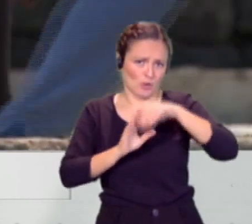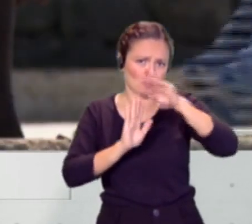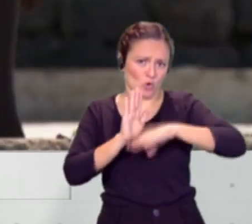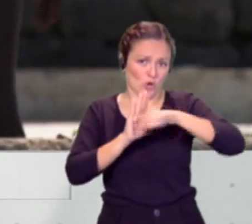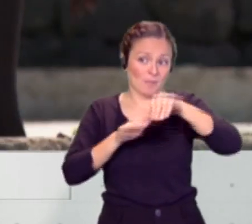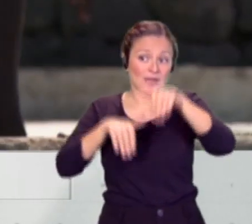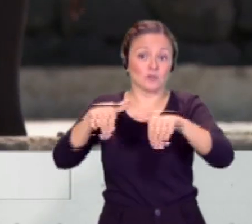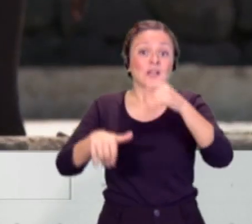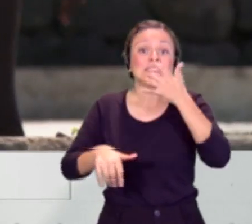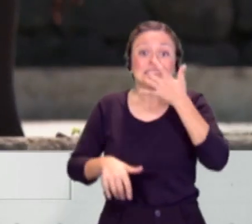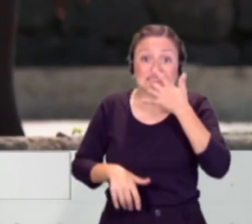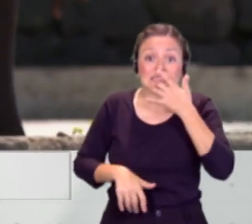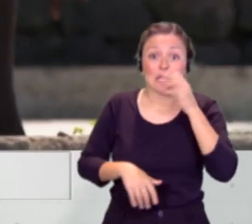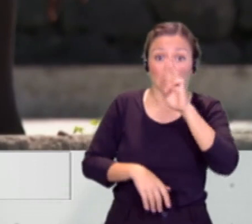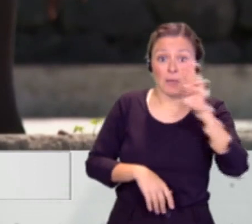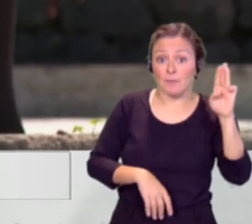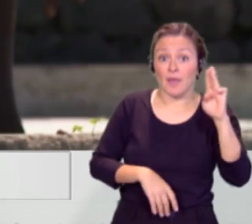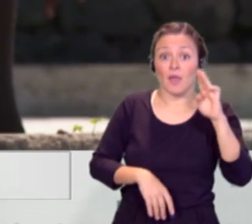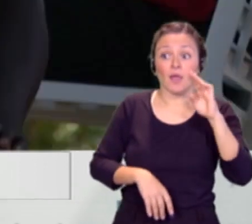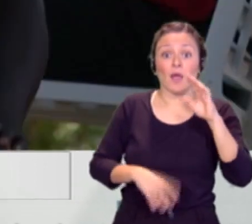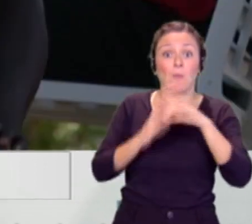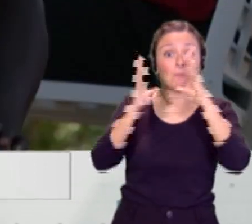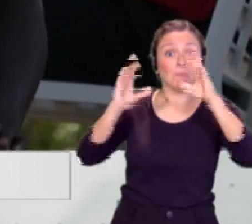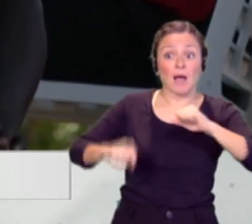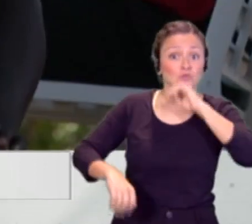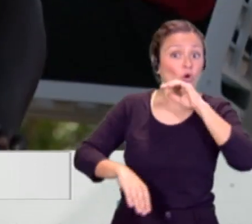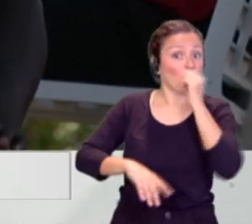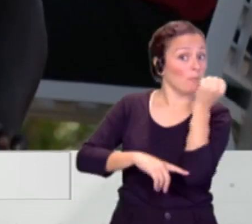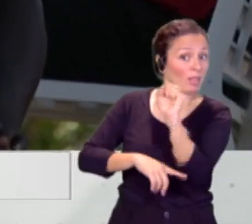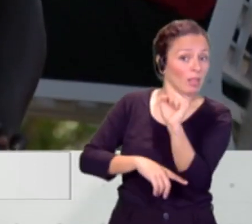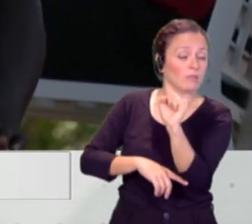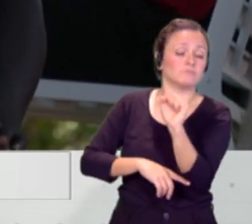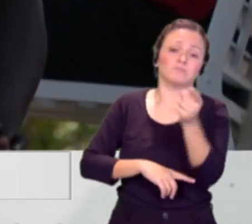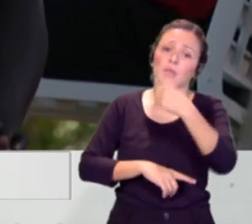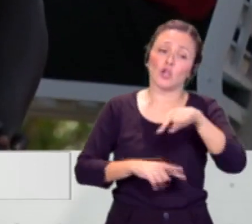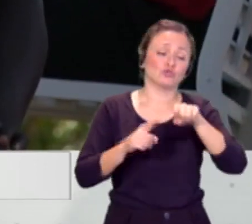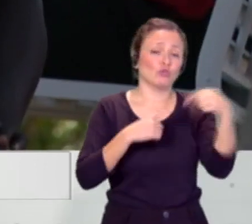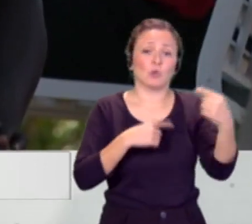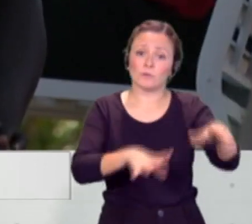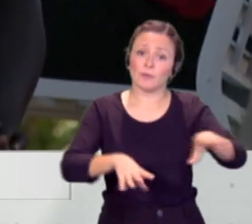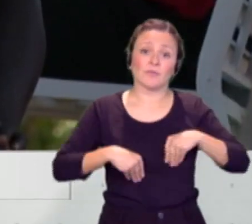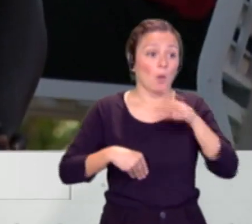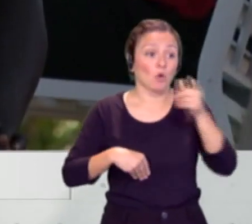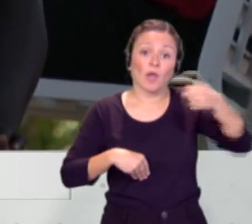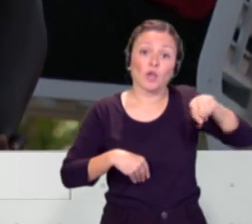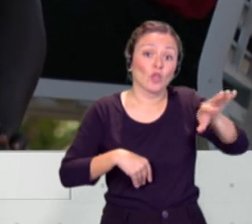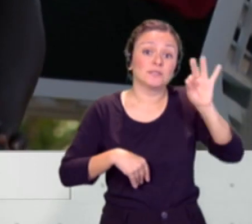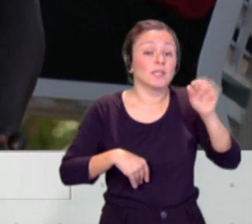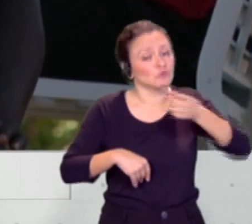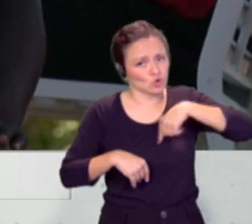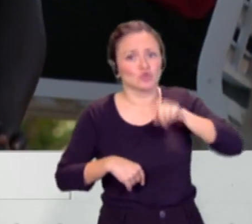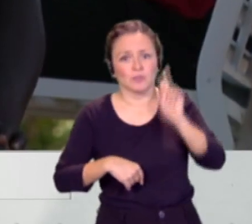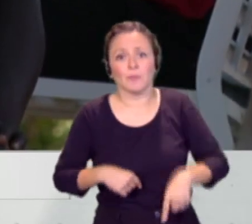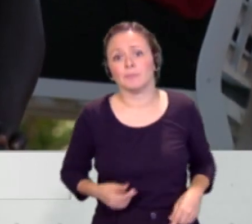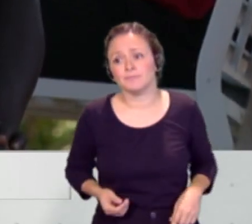Si el Partido Popular incumple esos pactos de gobierno, pues ellos tendrán que asumir las consecuencias de sus propias acciones. ¿Y la